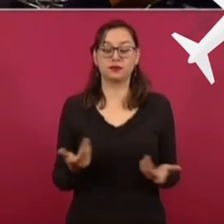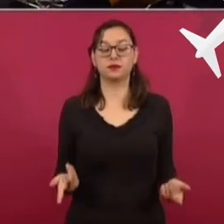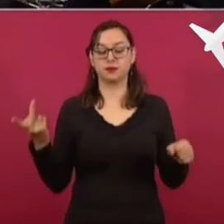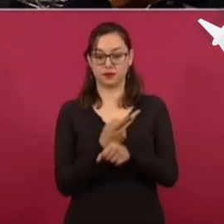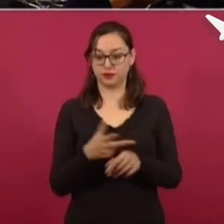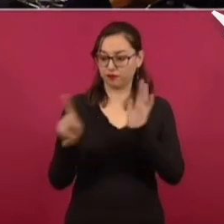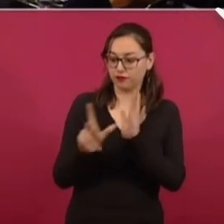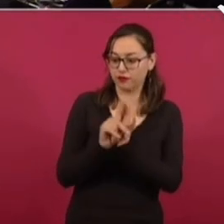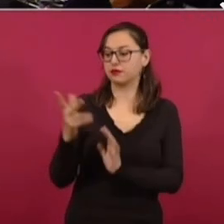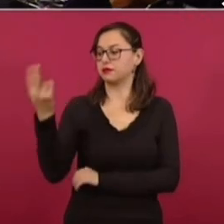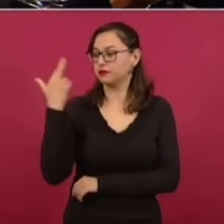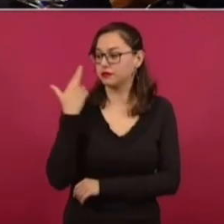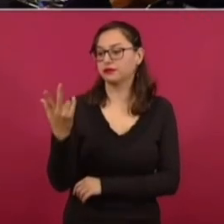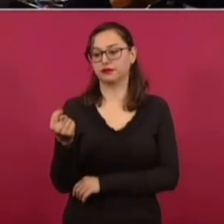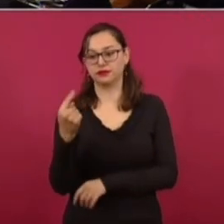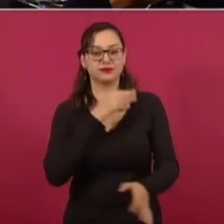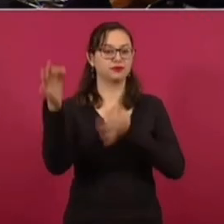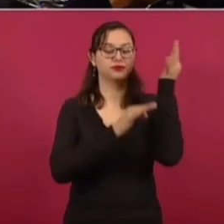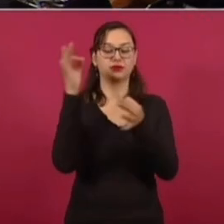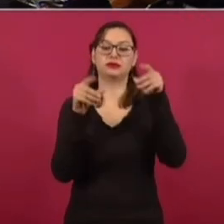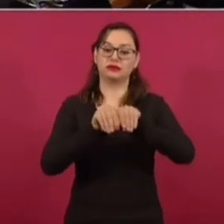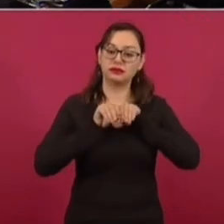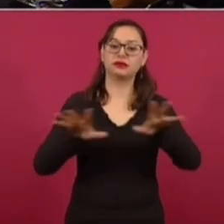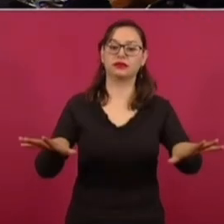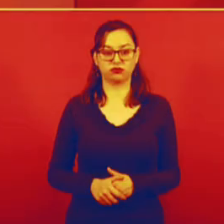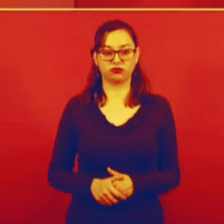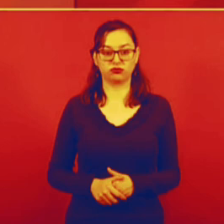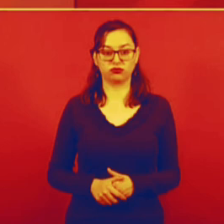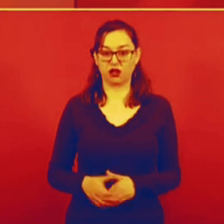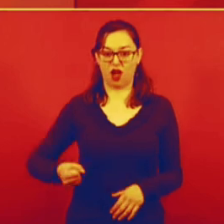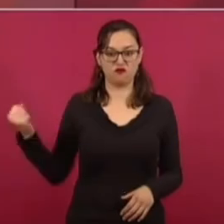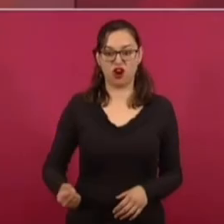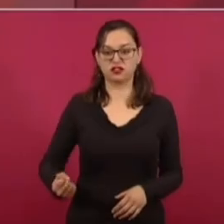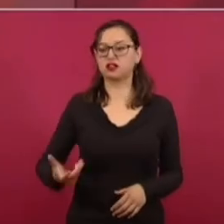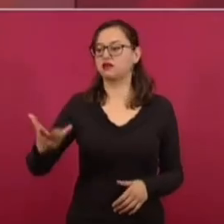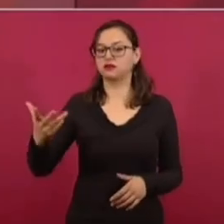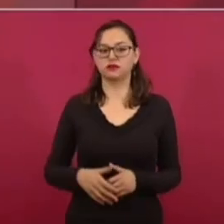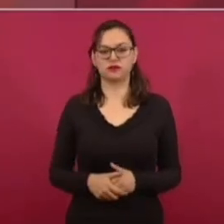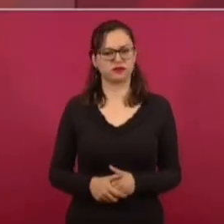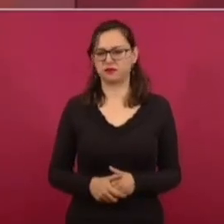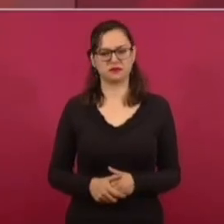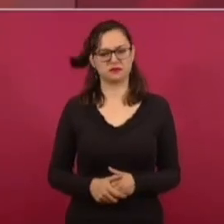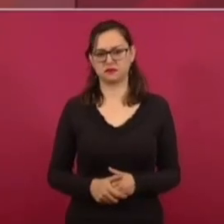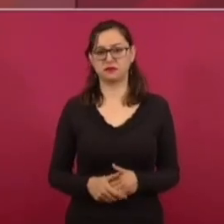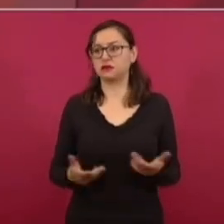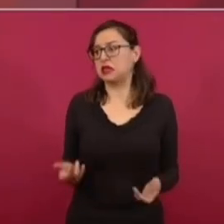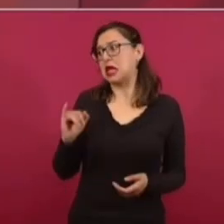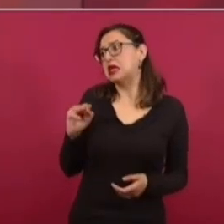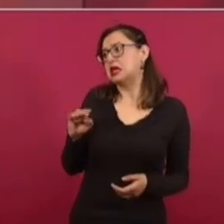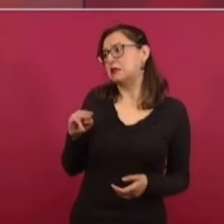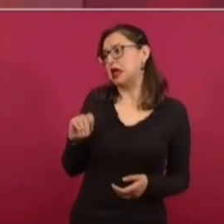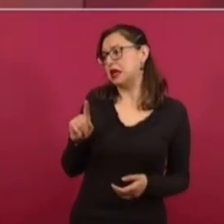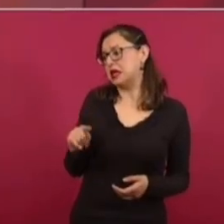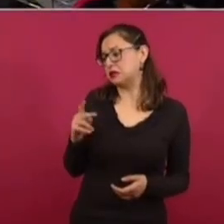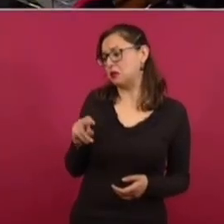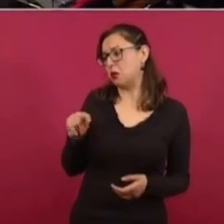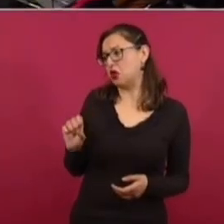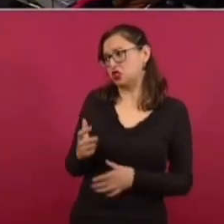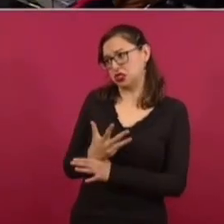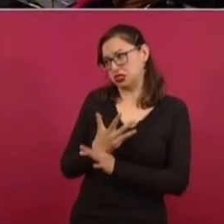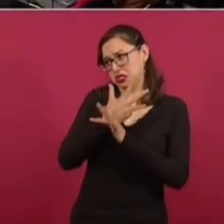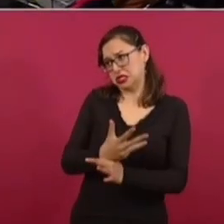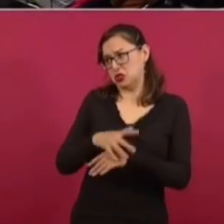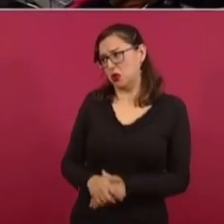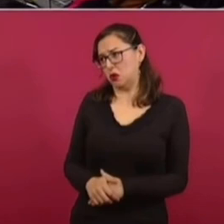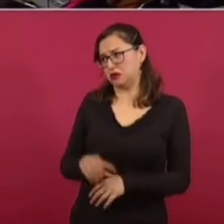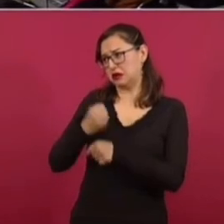la información de que íbamos a emitir un decreto a la fuerza. No. ¿Este lo dijo Jiménez Poncho? ¿Quién lo dijo? El subsecretario de Transporte fue el dijo que se estaba